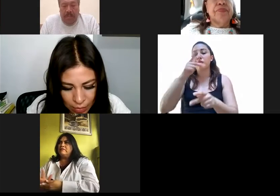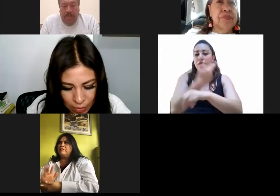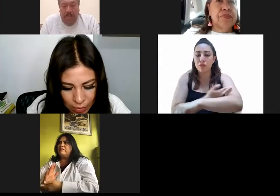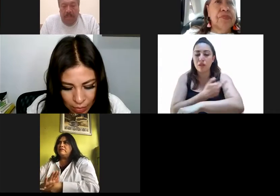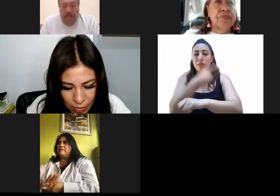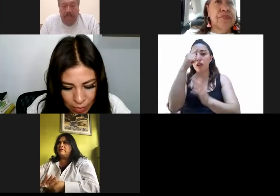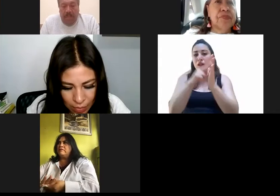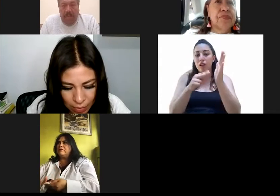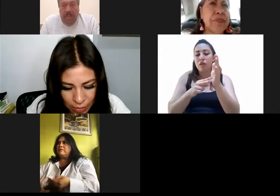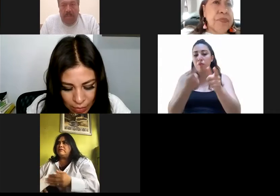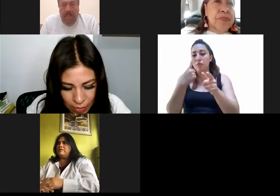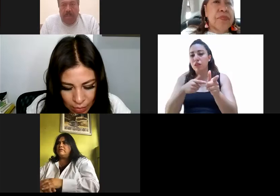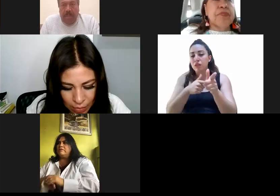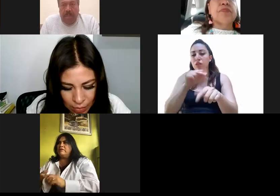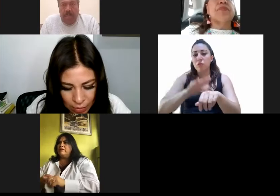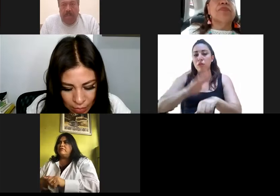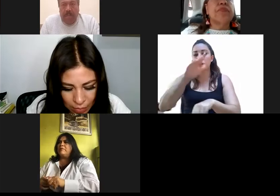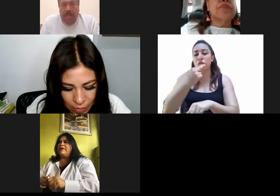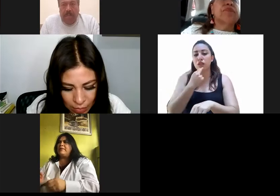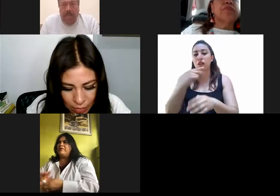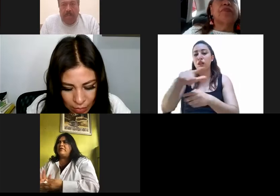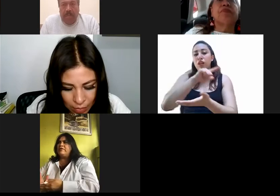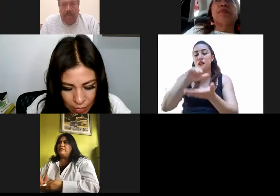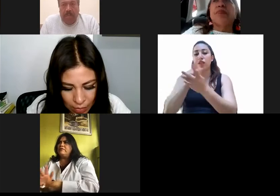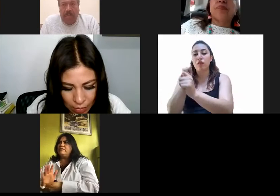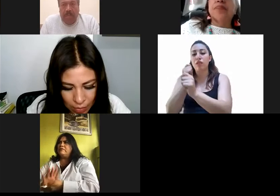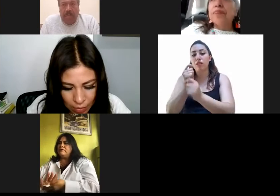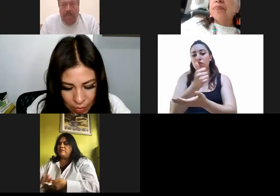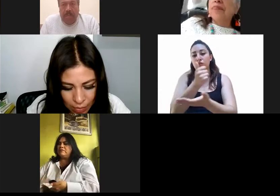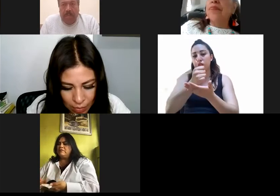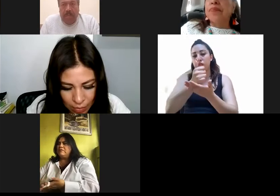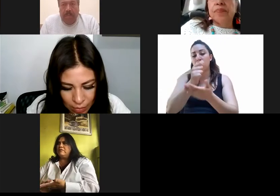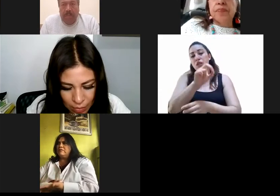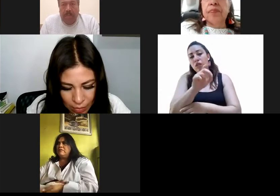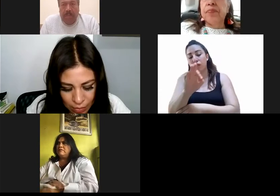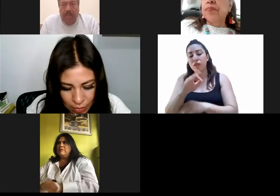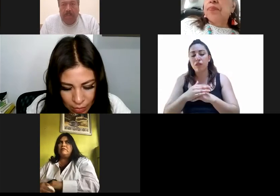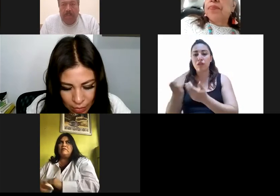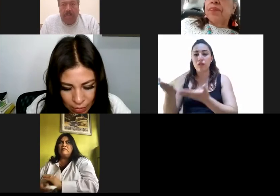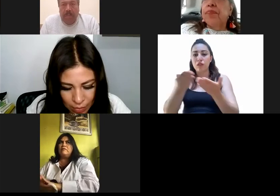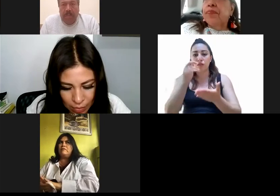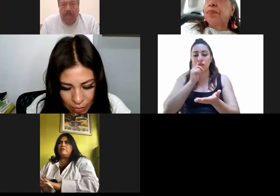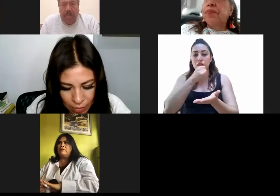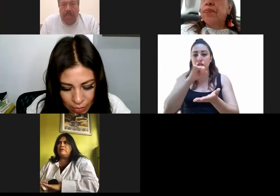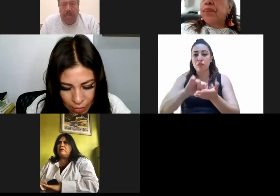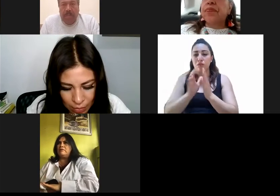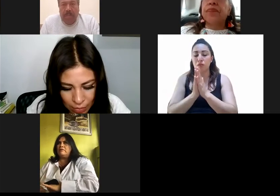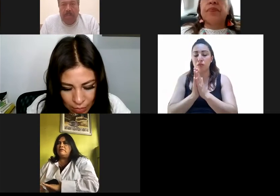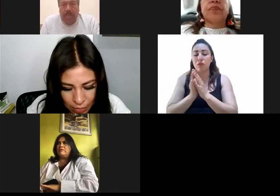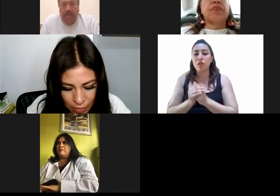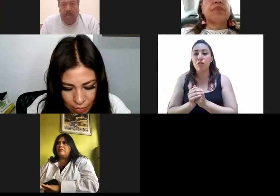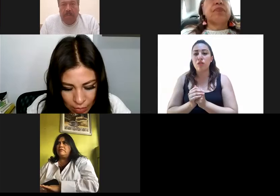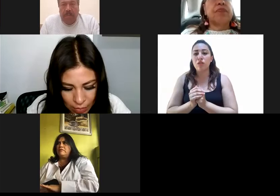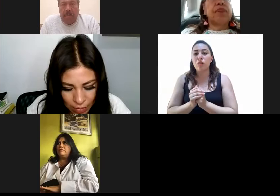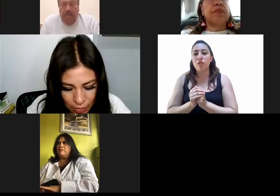de la ley de movilidad de la Ciudad de México. Adelante, diputada secretaria. Claro que sí. Por instrucciones de la presidencia, iniciamos con el proyecto